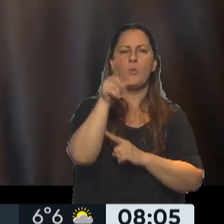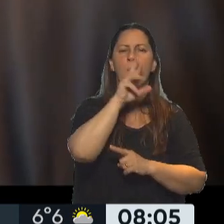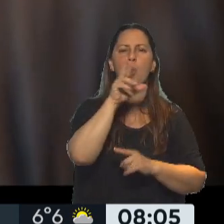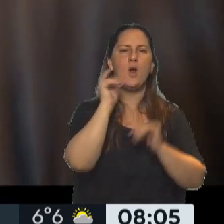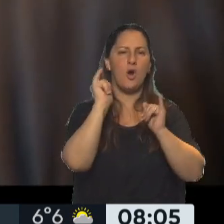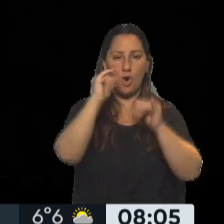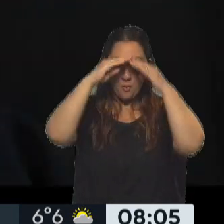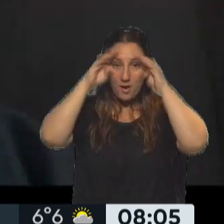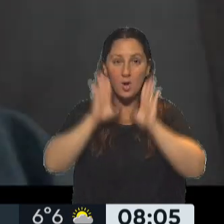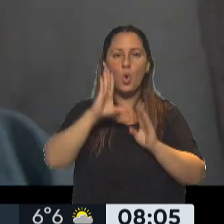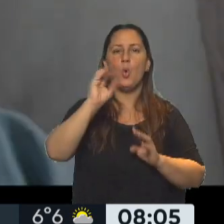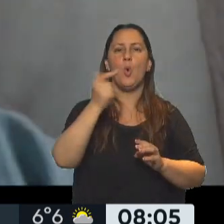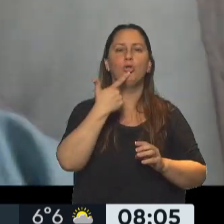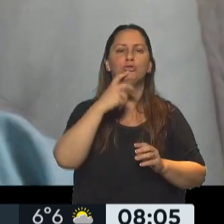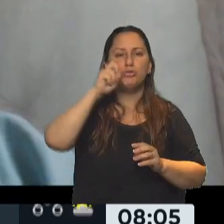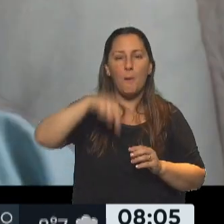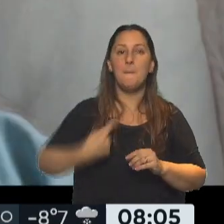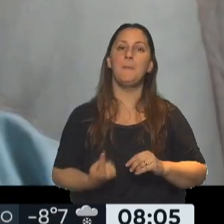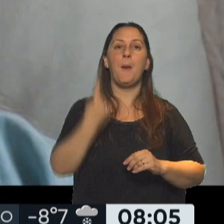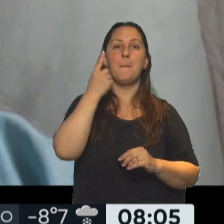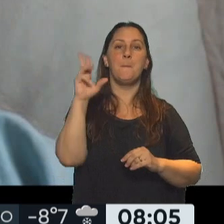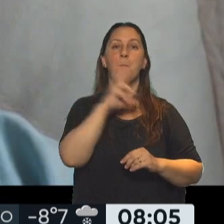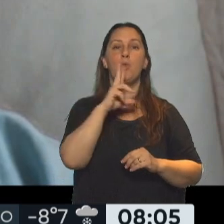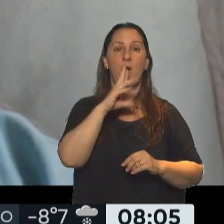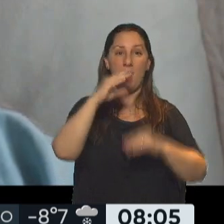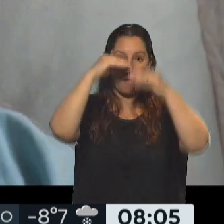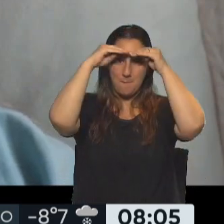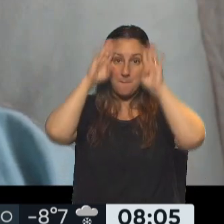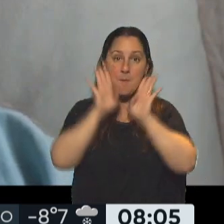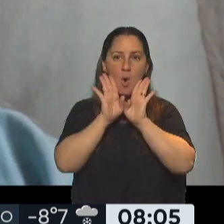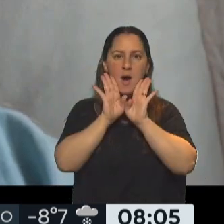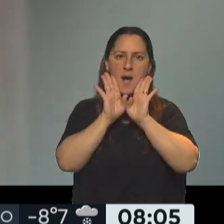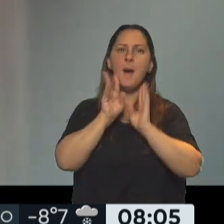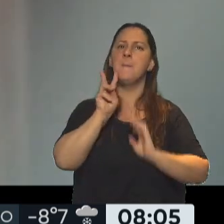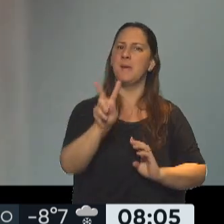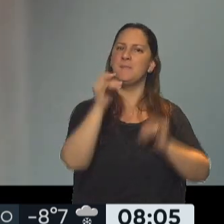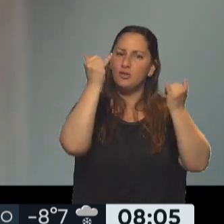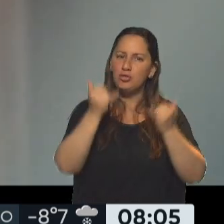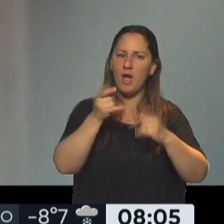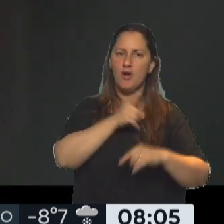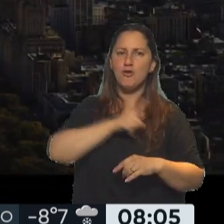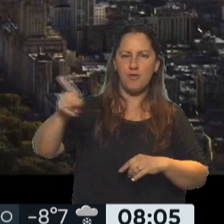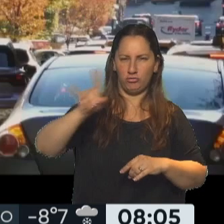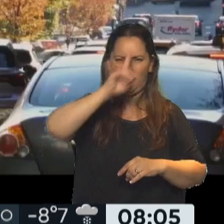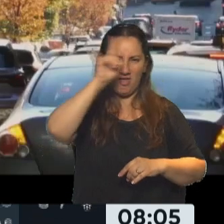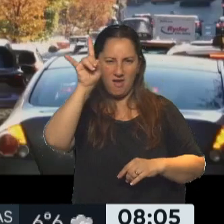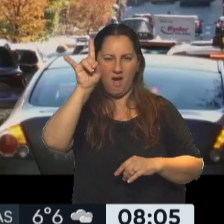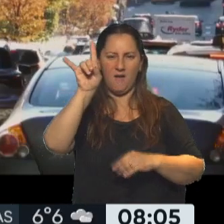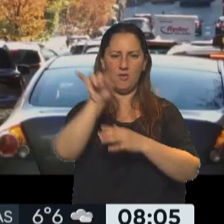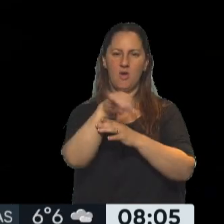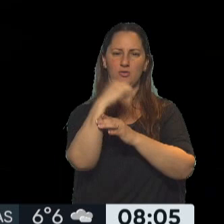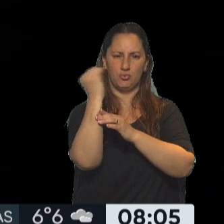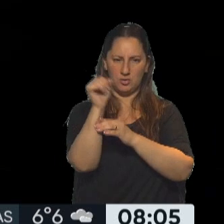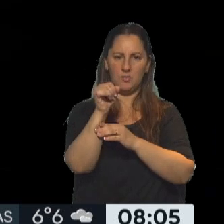que intenta ser la primera monja en ser habilitada para hacer exorcismos. Una tarea que hasta ahí había sido